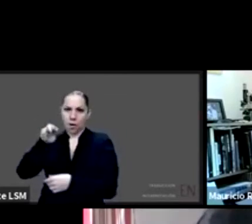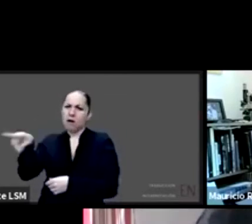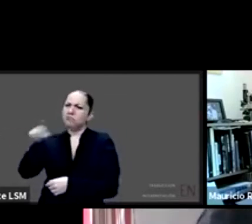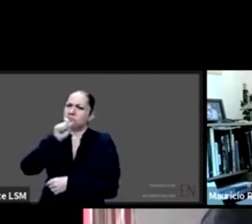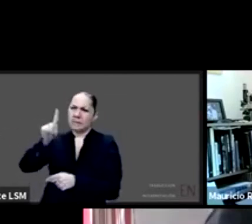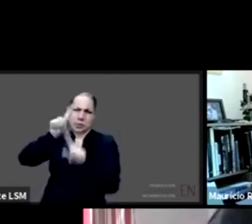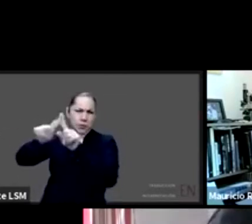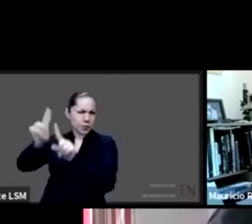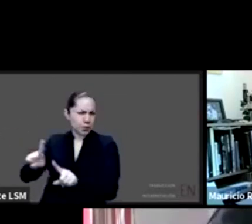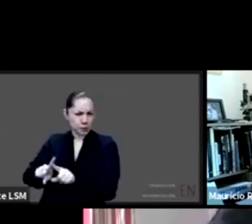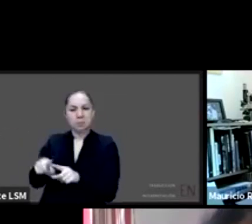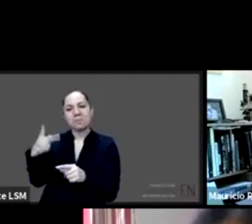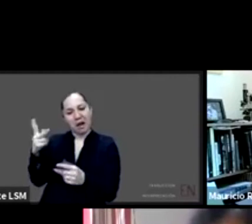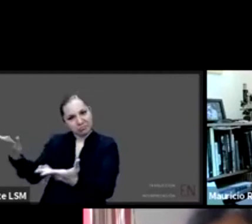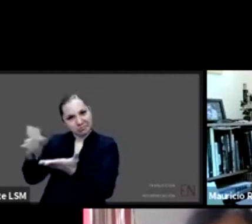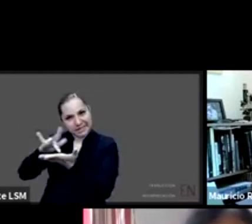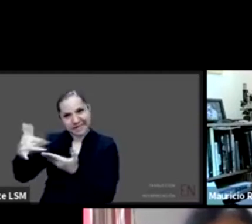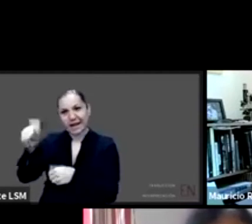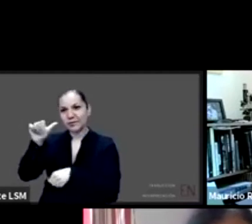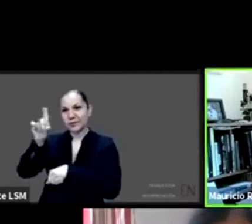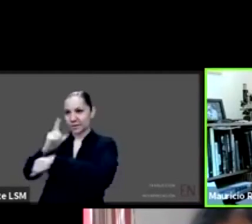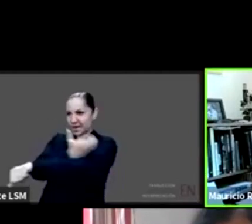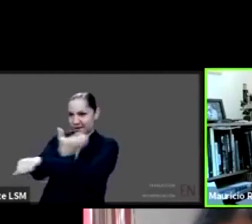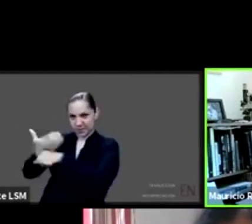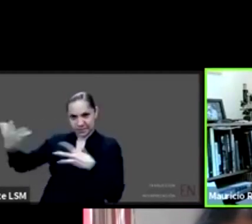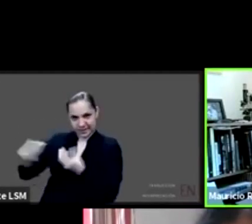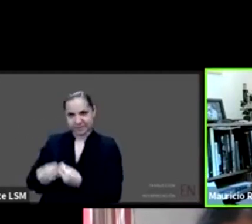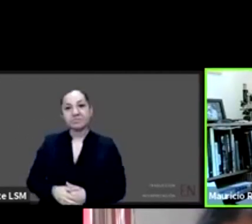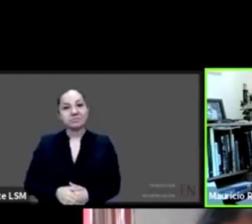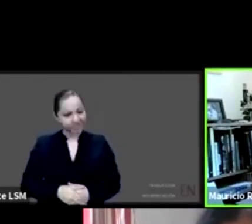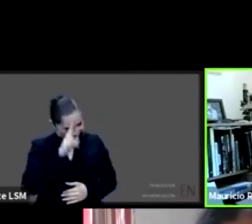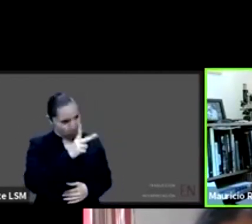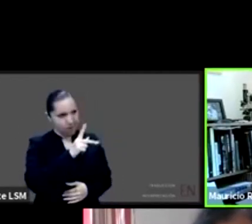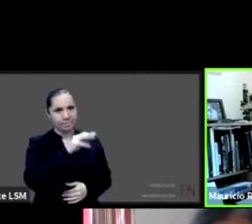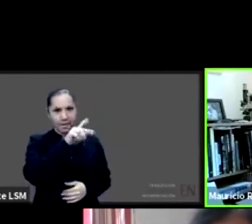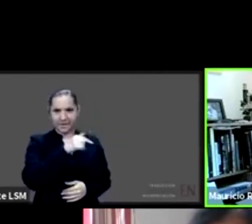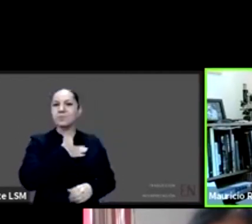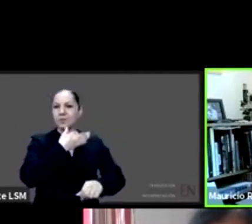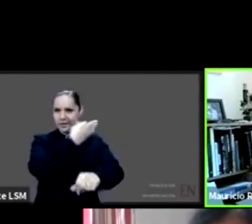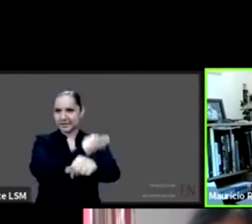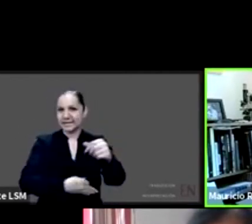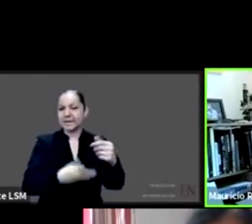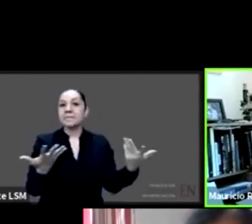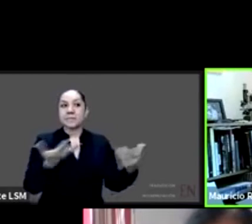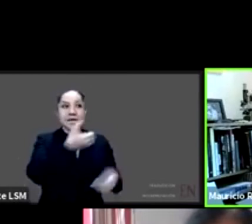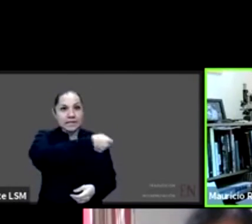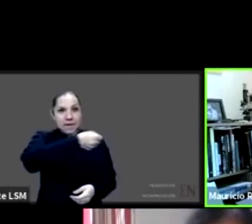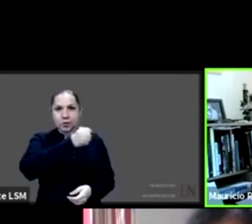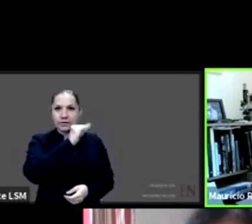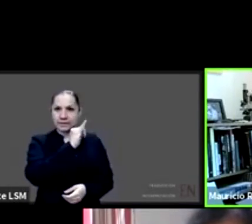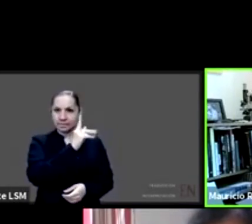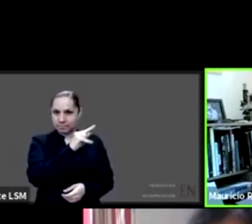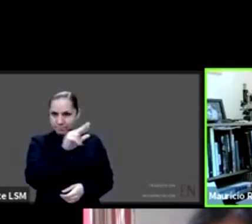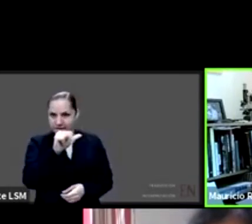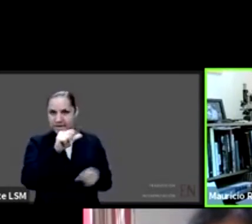Bienvenido, Mauricio. Gracias por acompañarnos. Hola, Pamela. Muchas gracias. Buenas tardes. Saludos a Cipina. Saludos a todos los panelistas